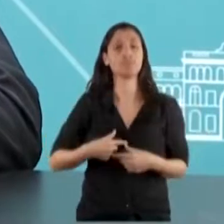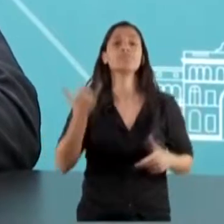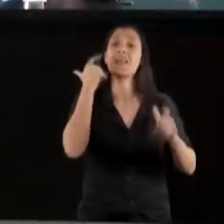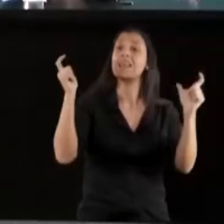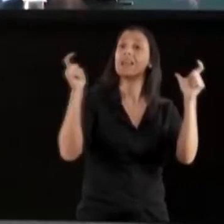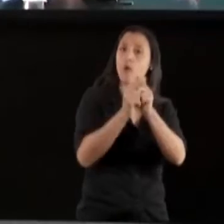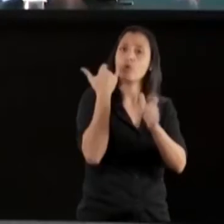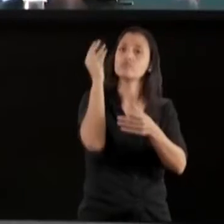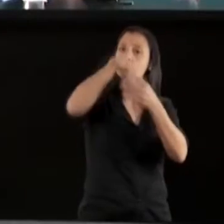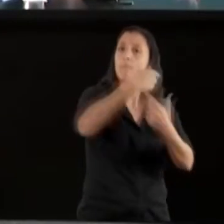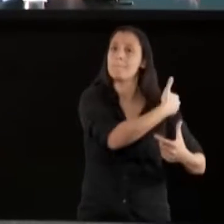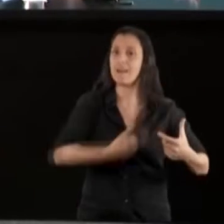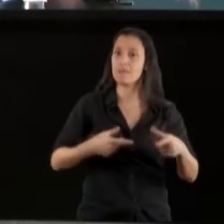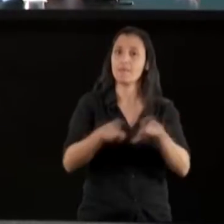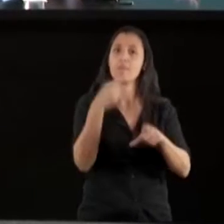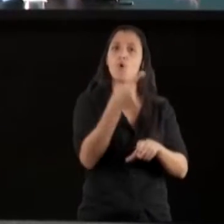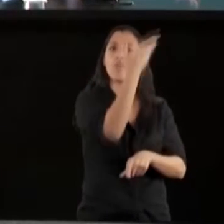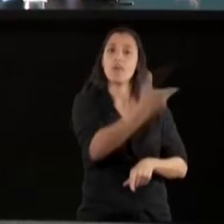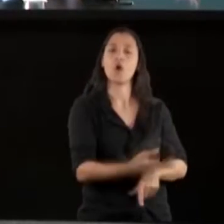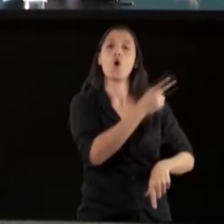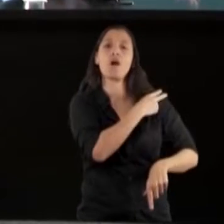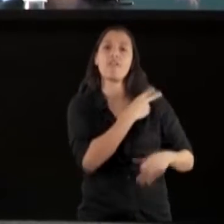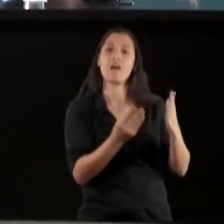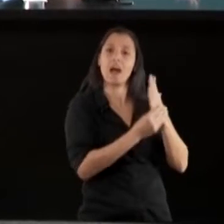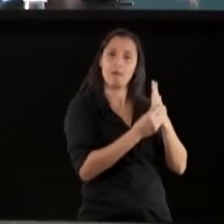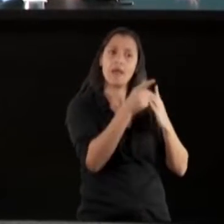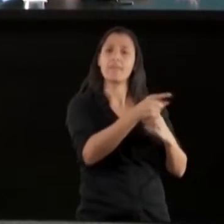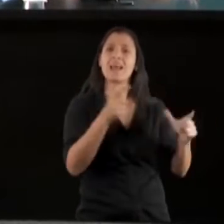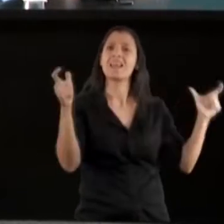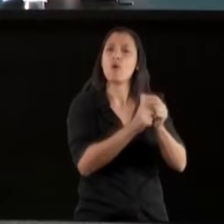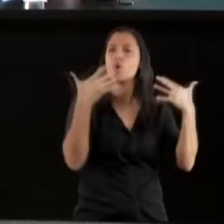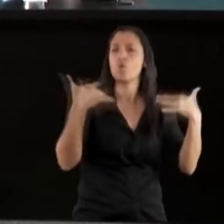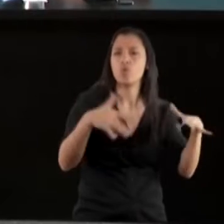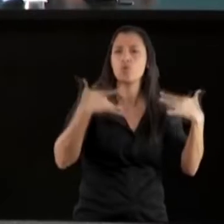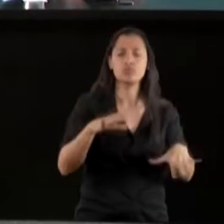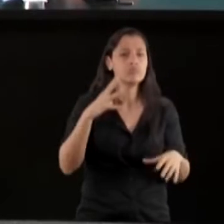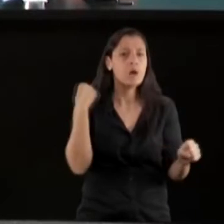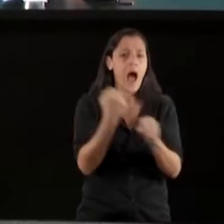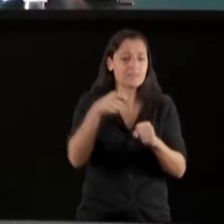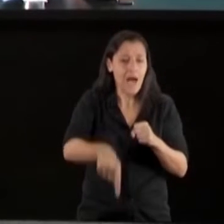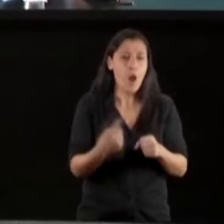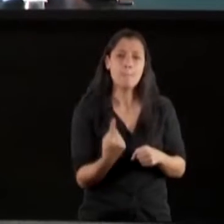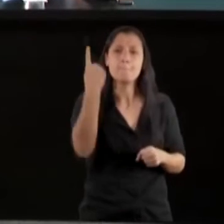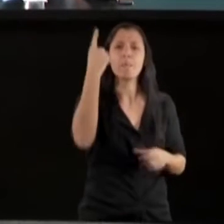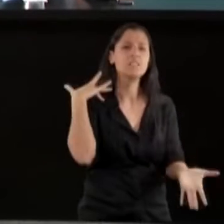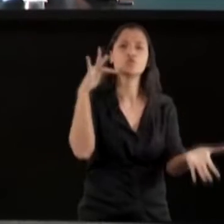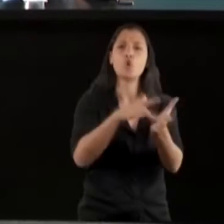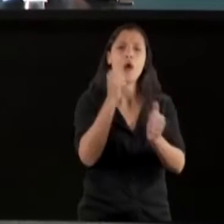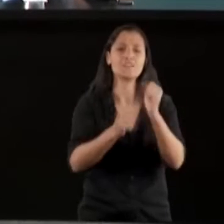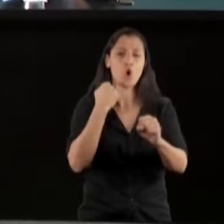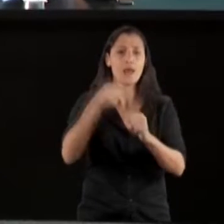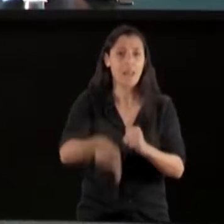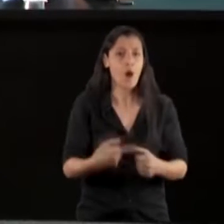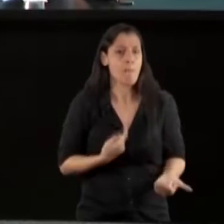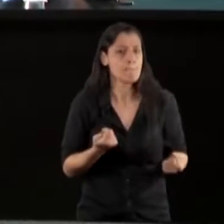destacó el Jefe de Gabinete, fue una reunión que va a ser histórica porque pocas veces la Argentina